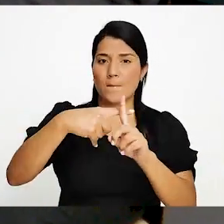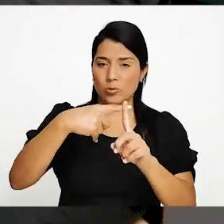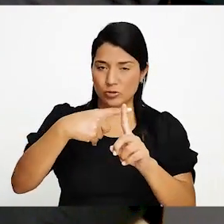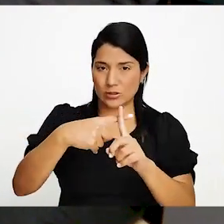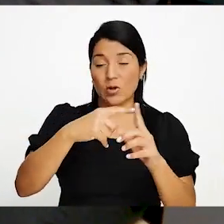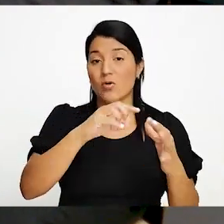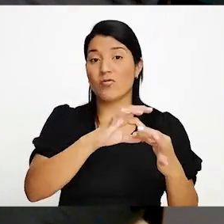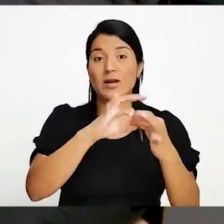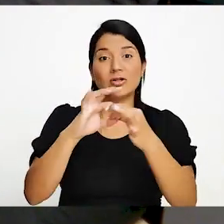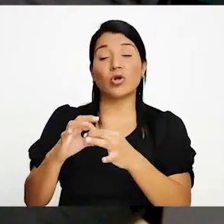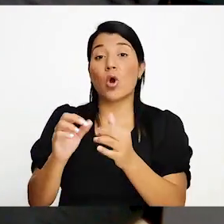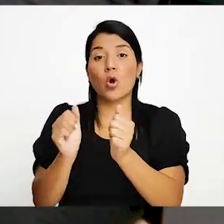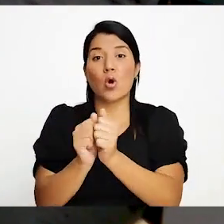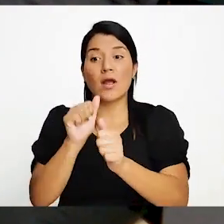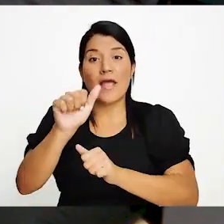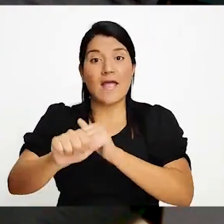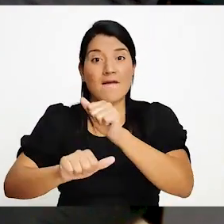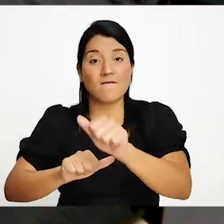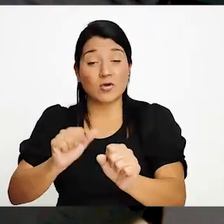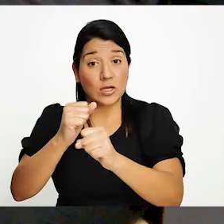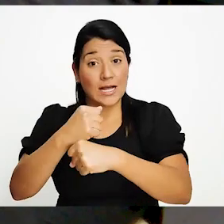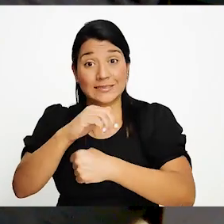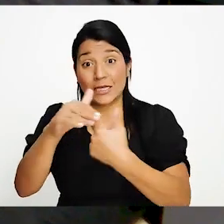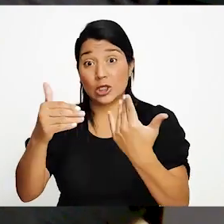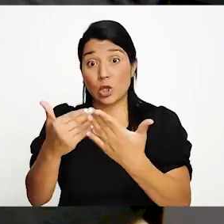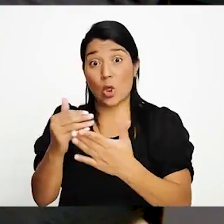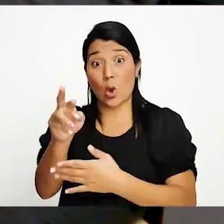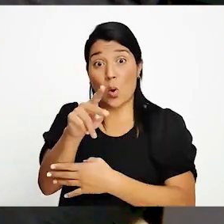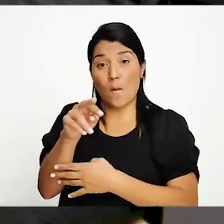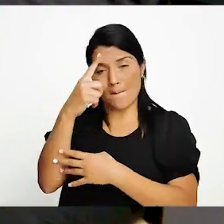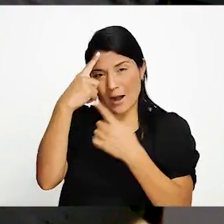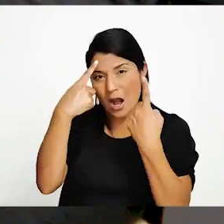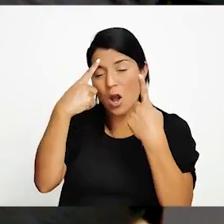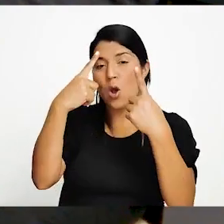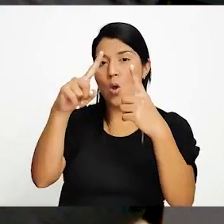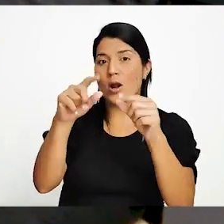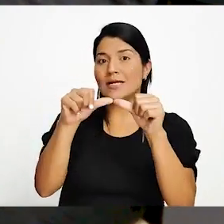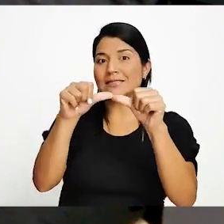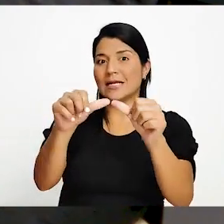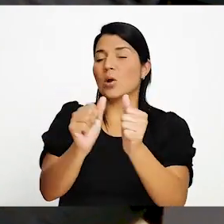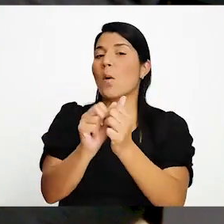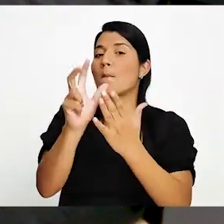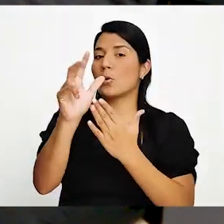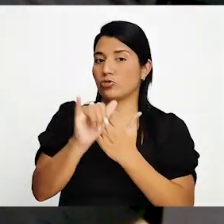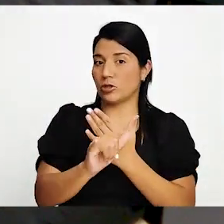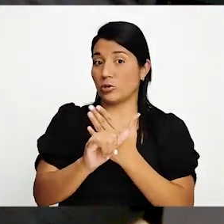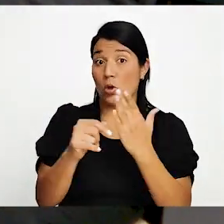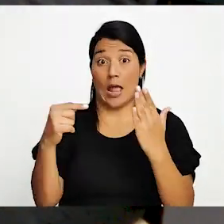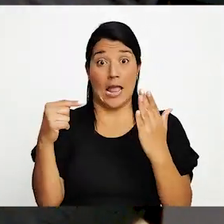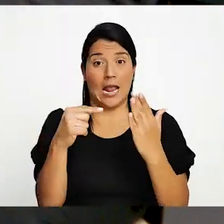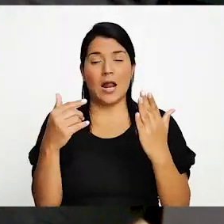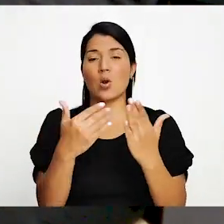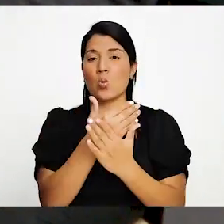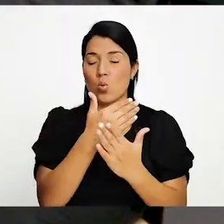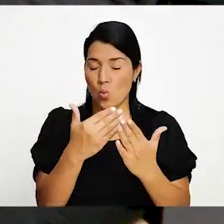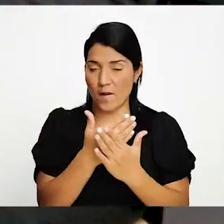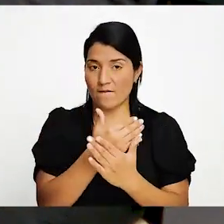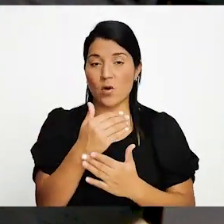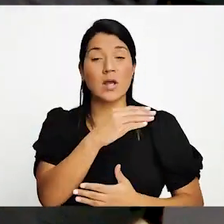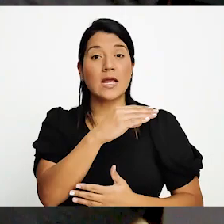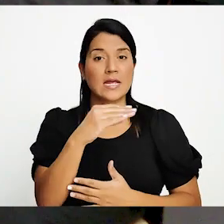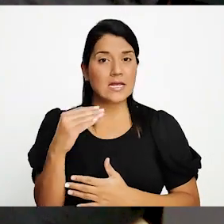cuanto al esfuerzo de todos los compañeros por sacar adelante el proyecto. Es un proyecto nuevo que ha traído